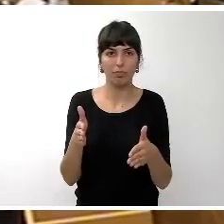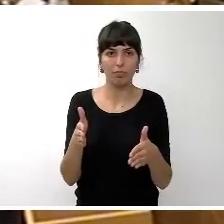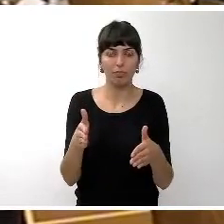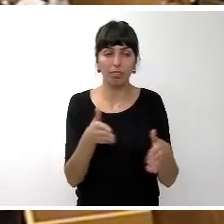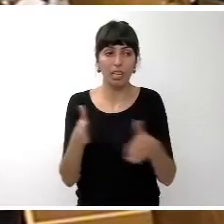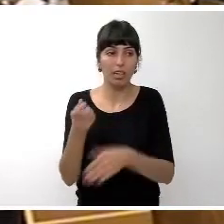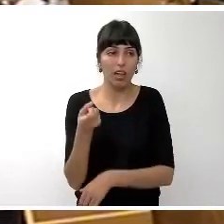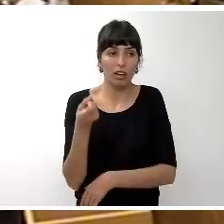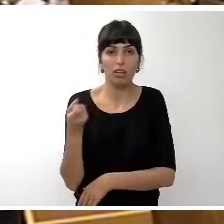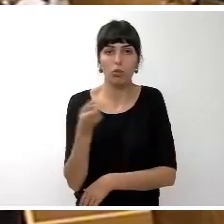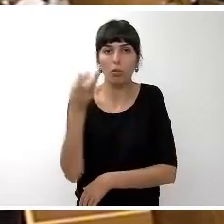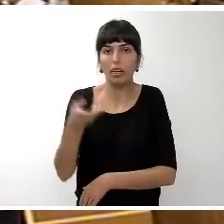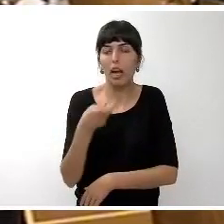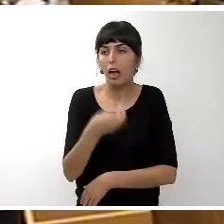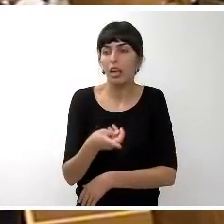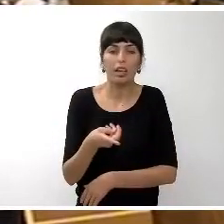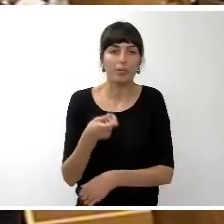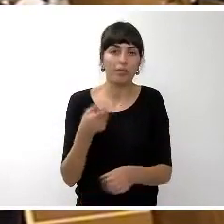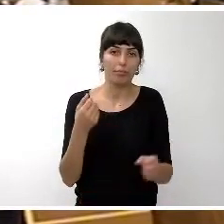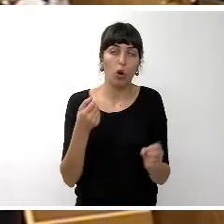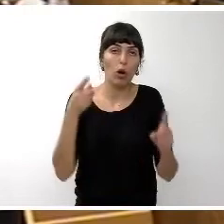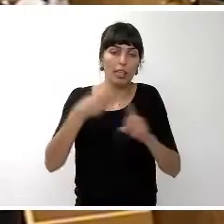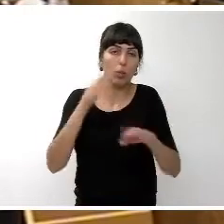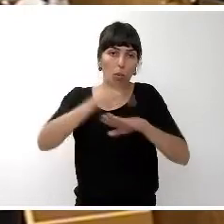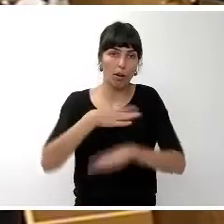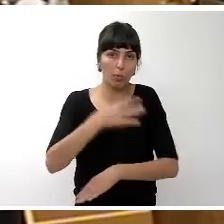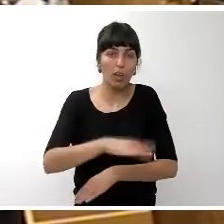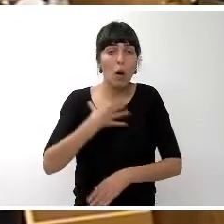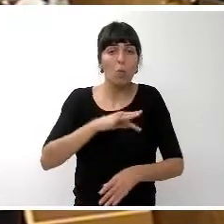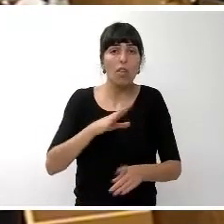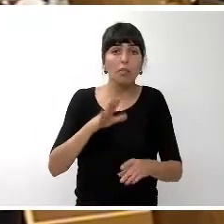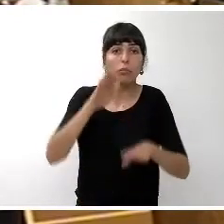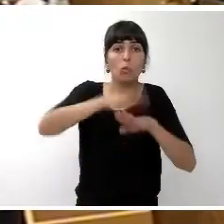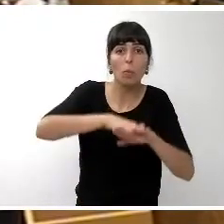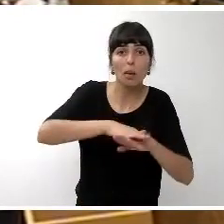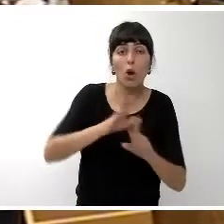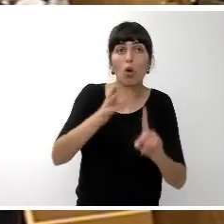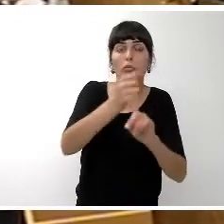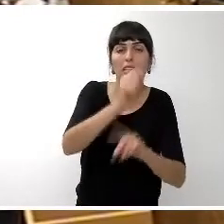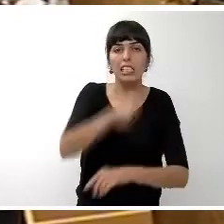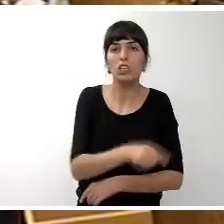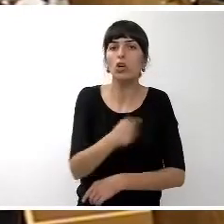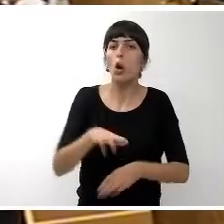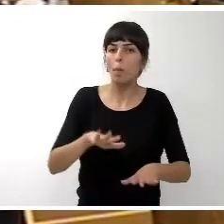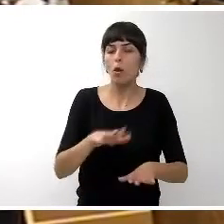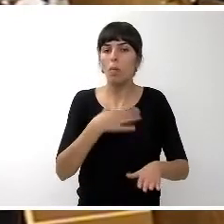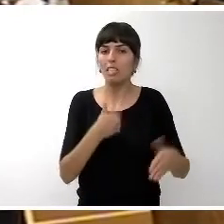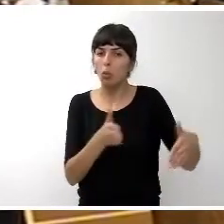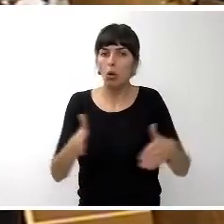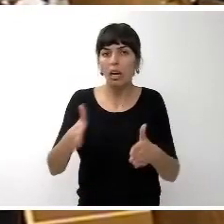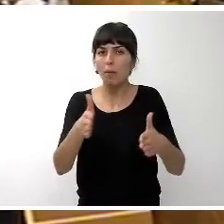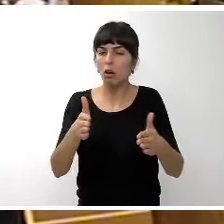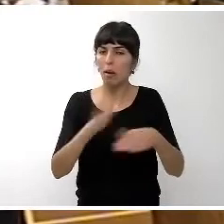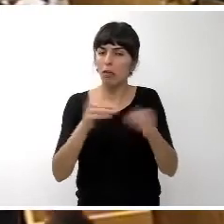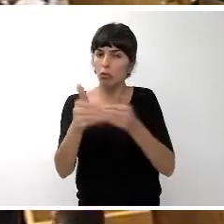el que se vaya trabajando a esos objetivos que pueden ser o no alcanzables pero que nos marca una senda de cara al futuro